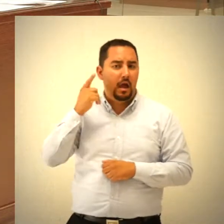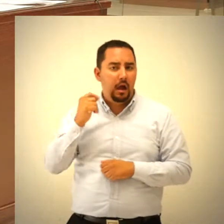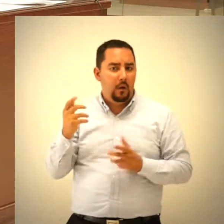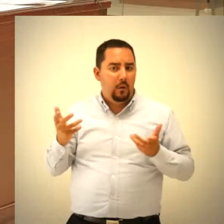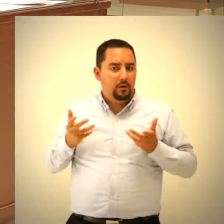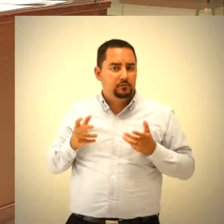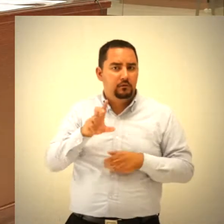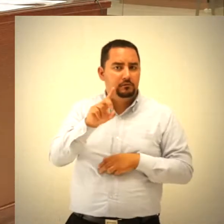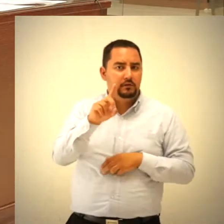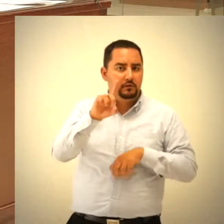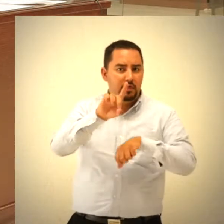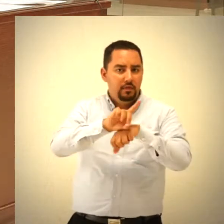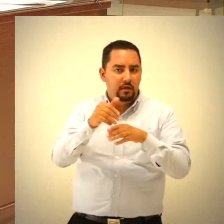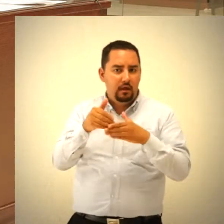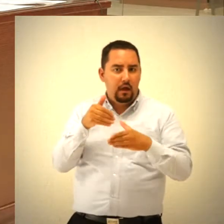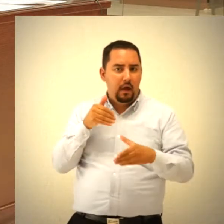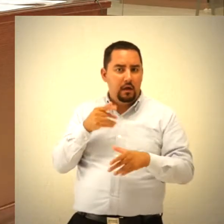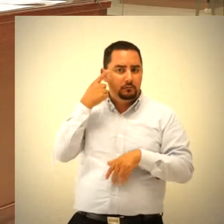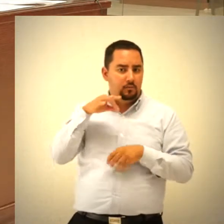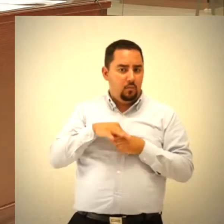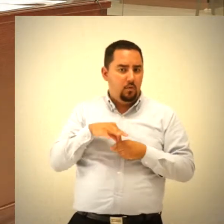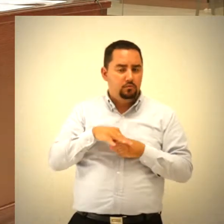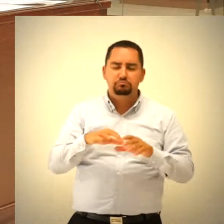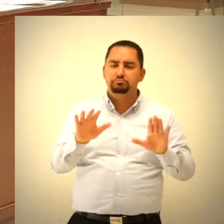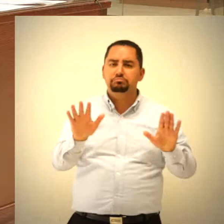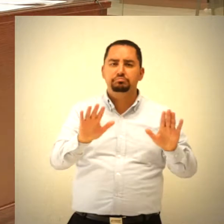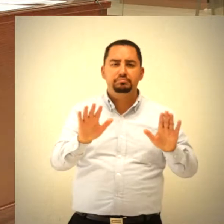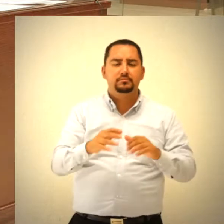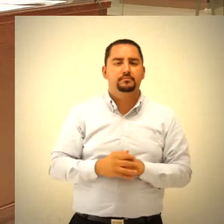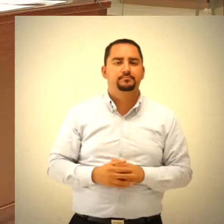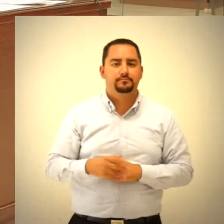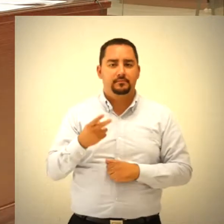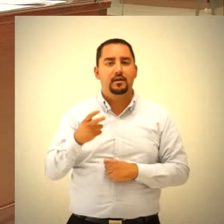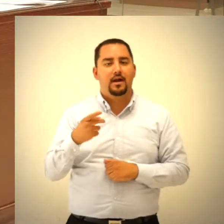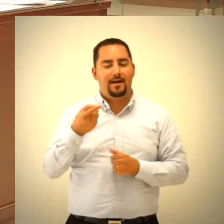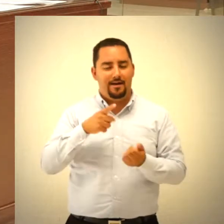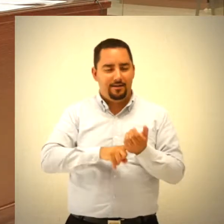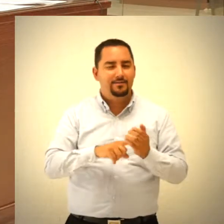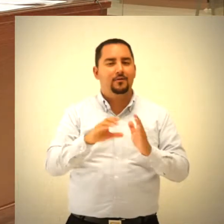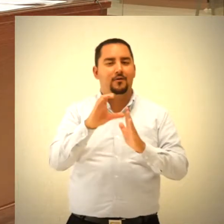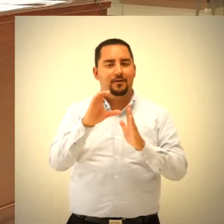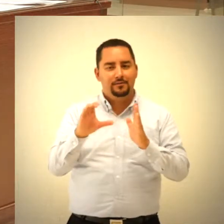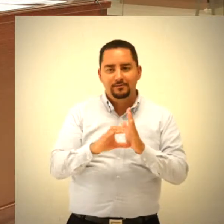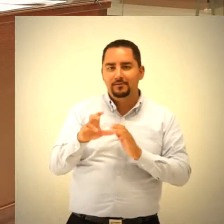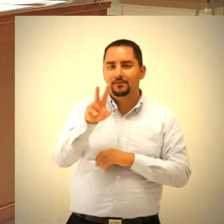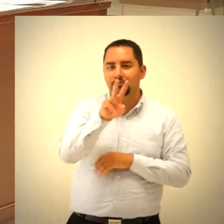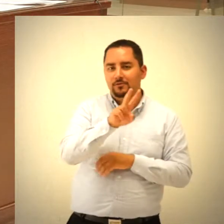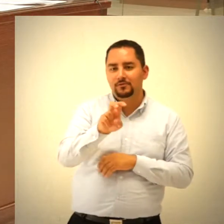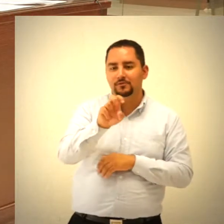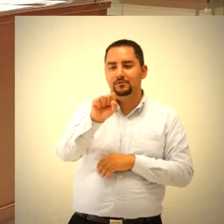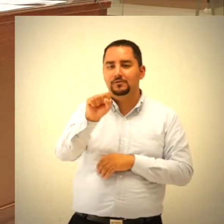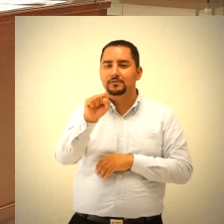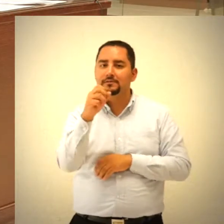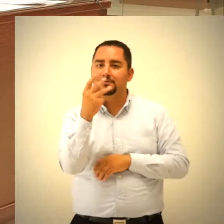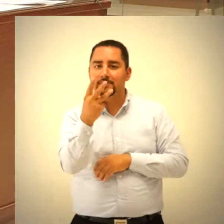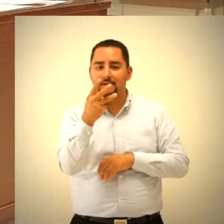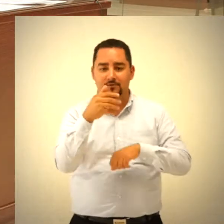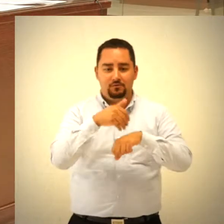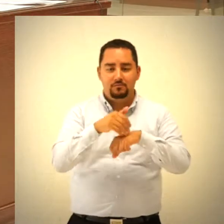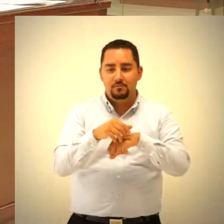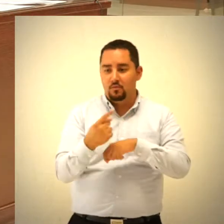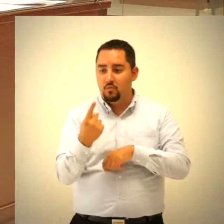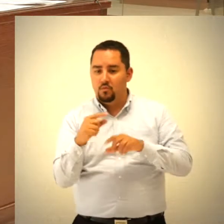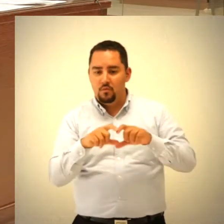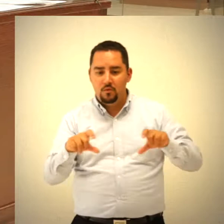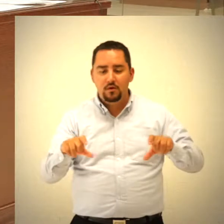los 30 días previos a la jornada electoral, como lo prevé la restricción contenida en el artículo 263, numeral 1,